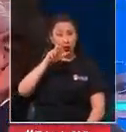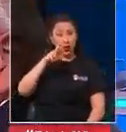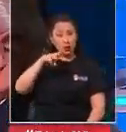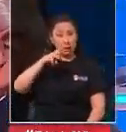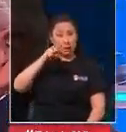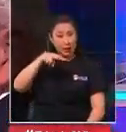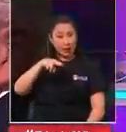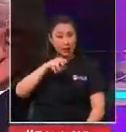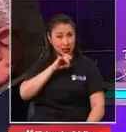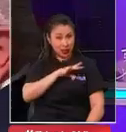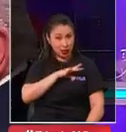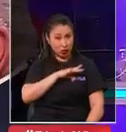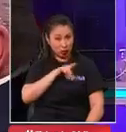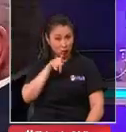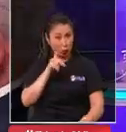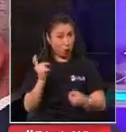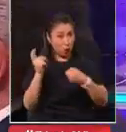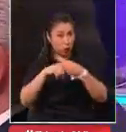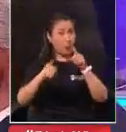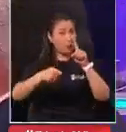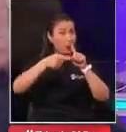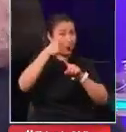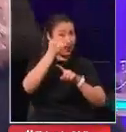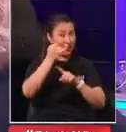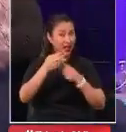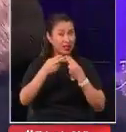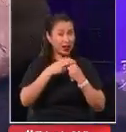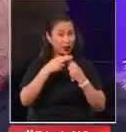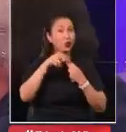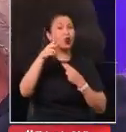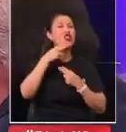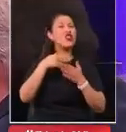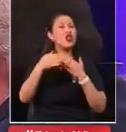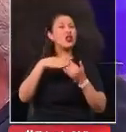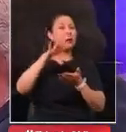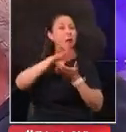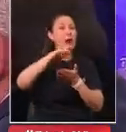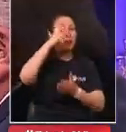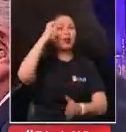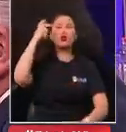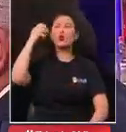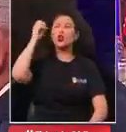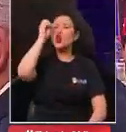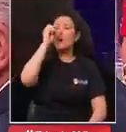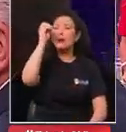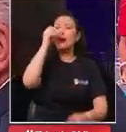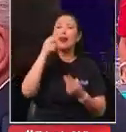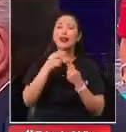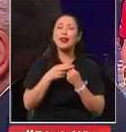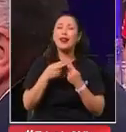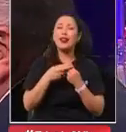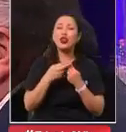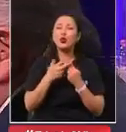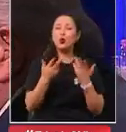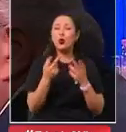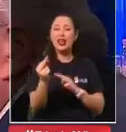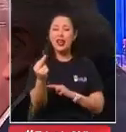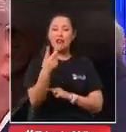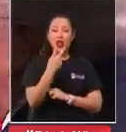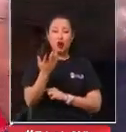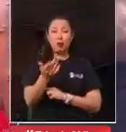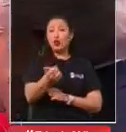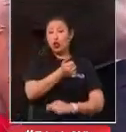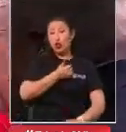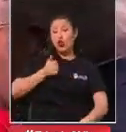Es primera vez la Teletón, es chileno, vive en México, pero ¿qué te parece este evento de la Teletón? ¿Qué te parece cómo nosotros, todos los